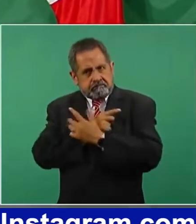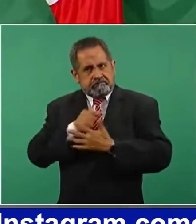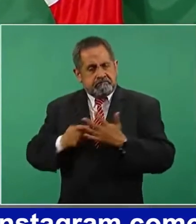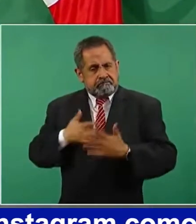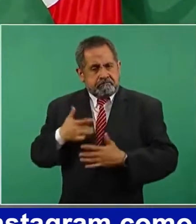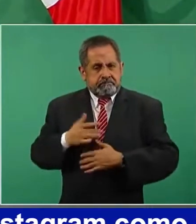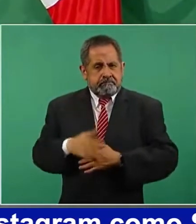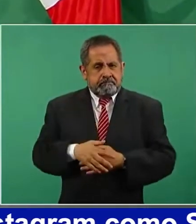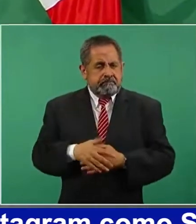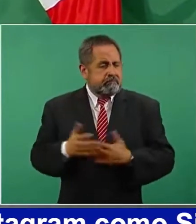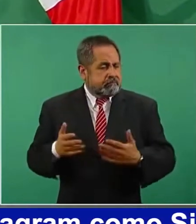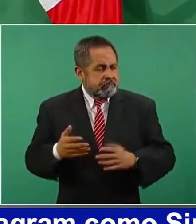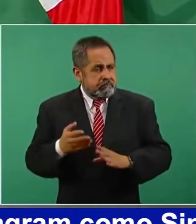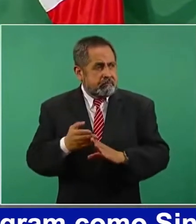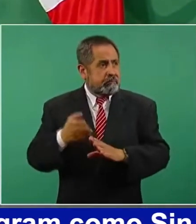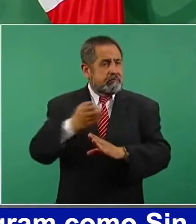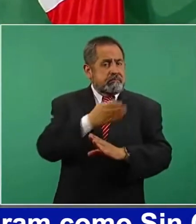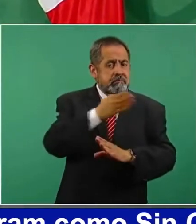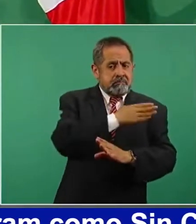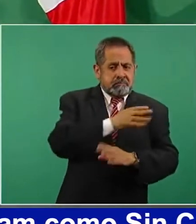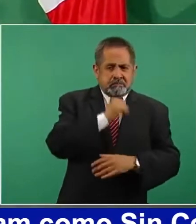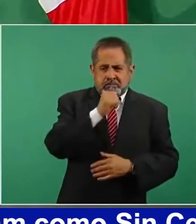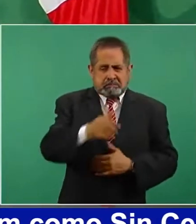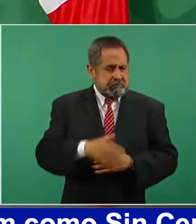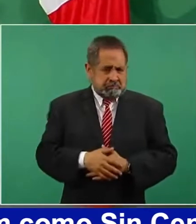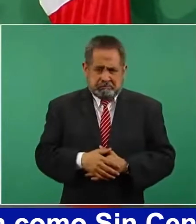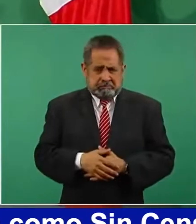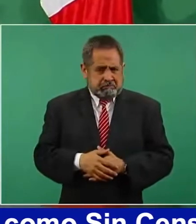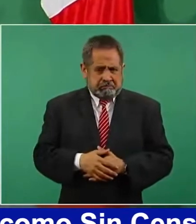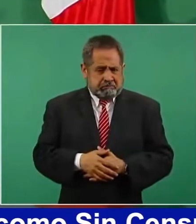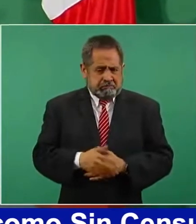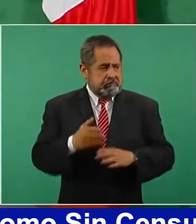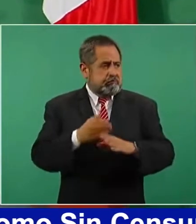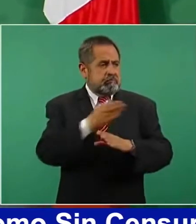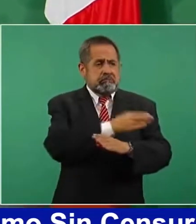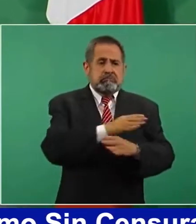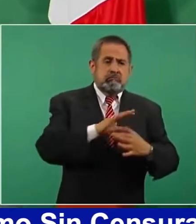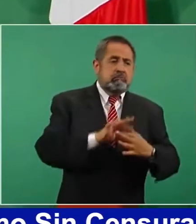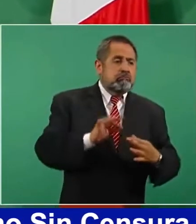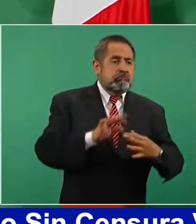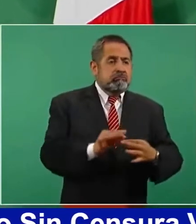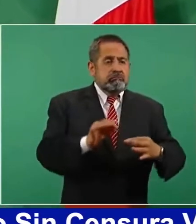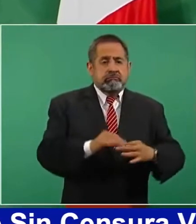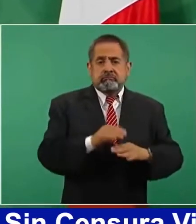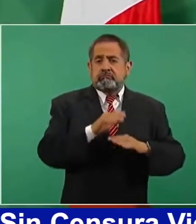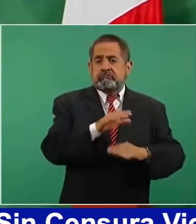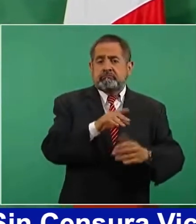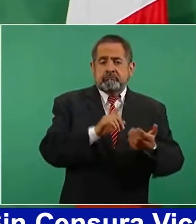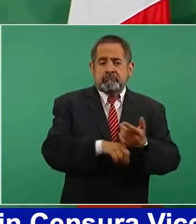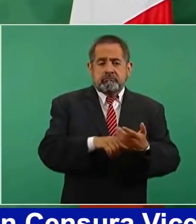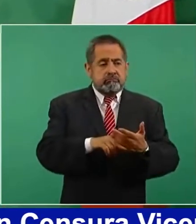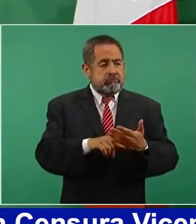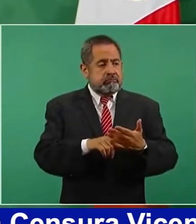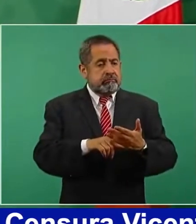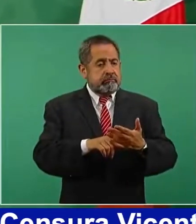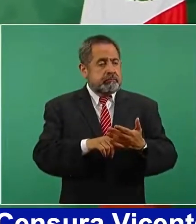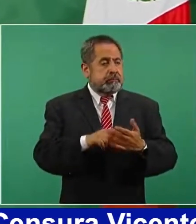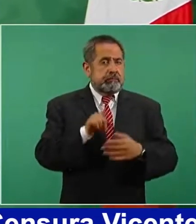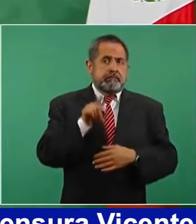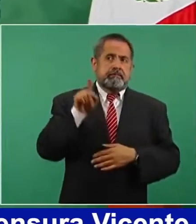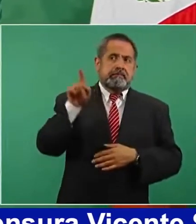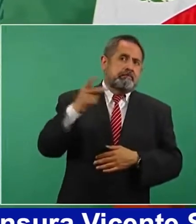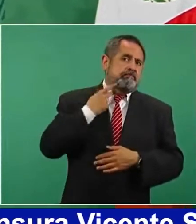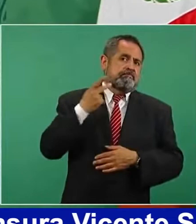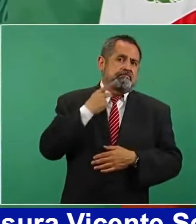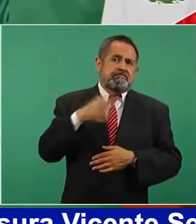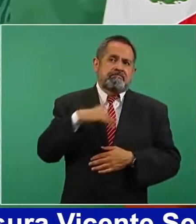¿Cuándo se hablaba de la delincuencia de cuello blanco que